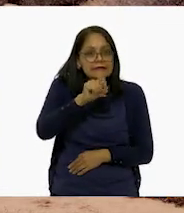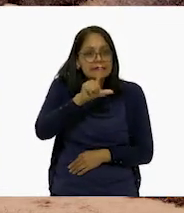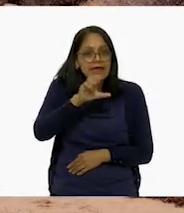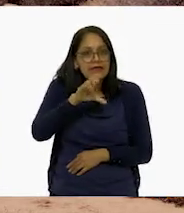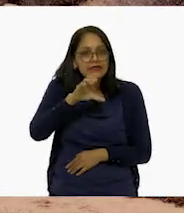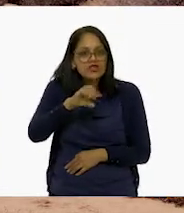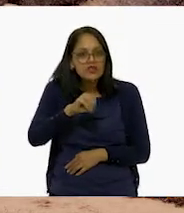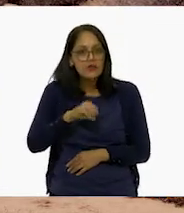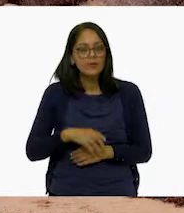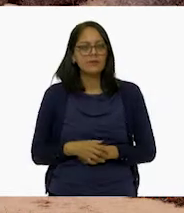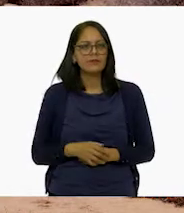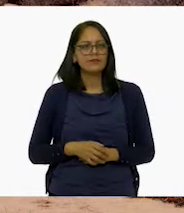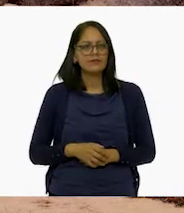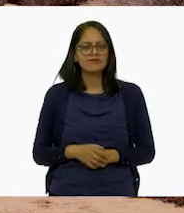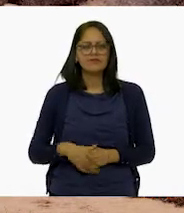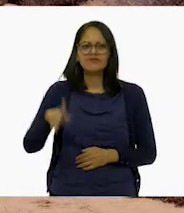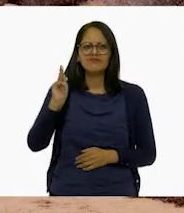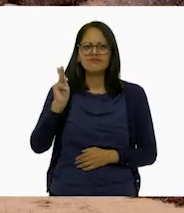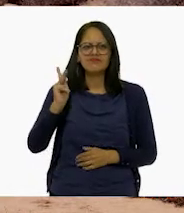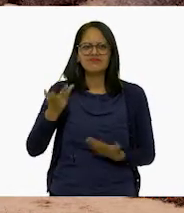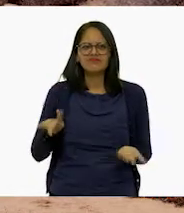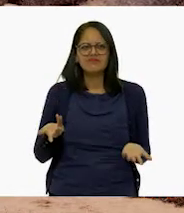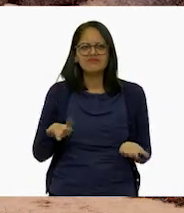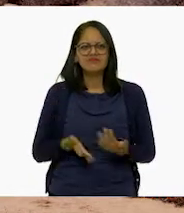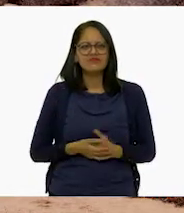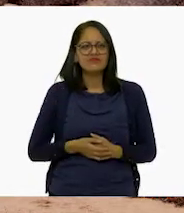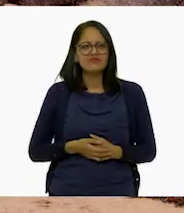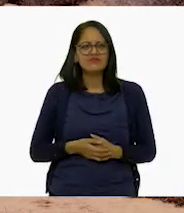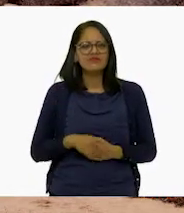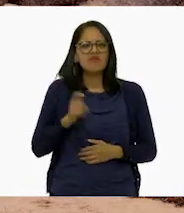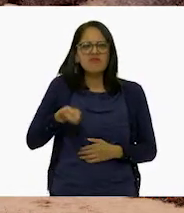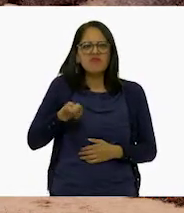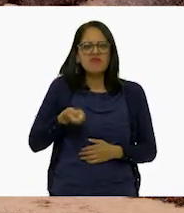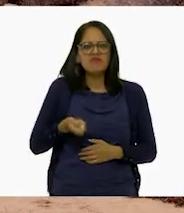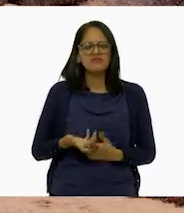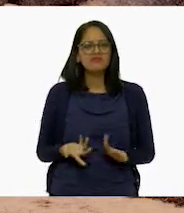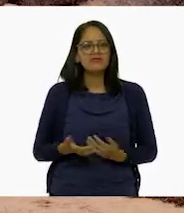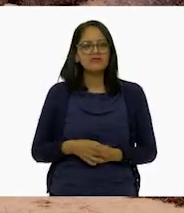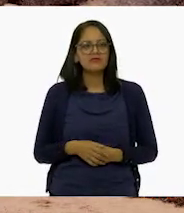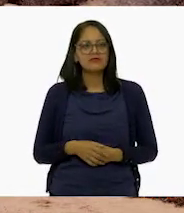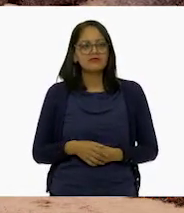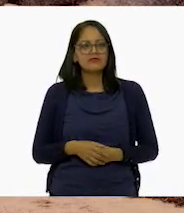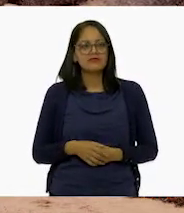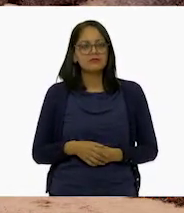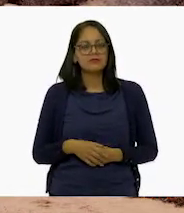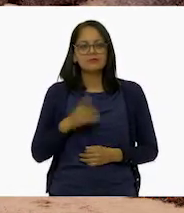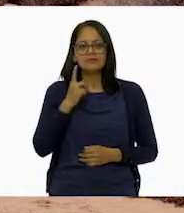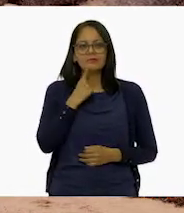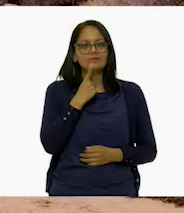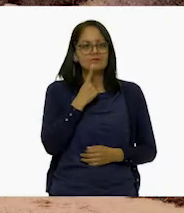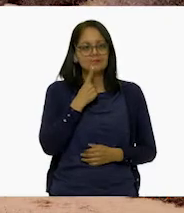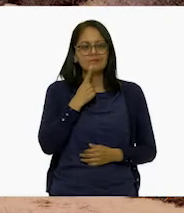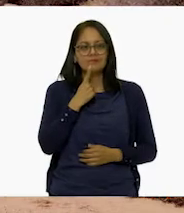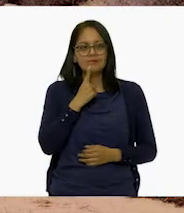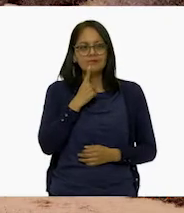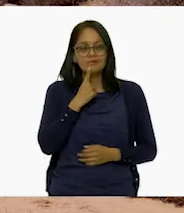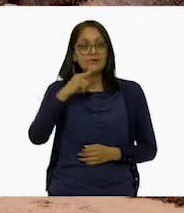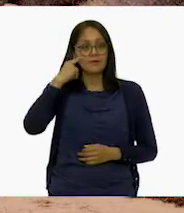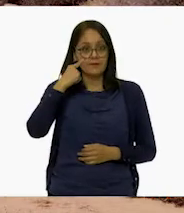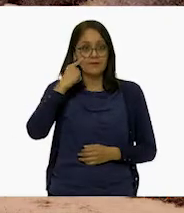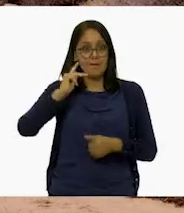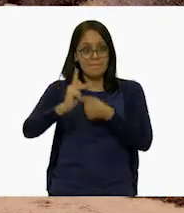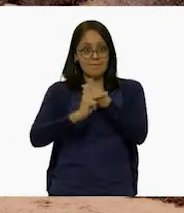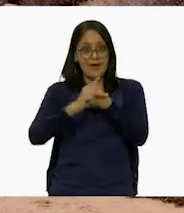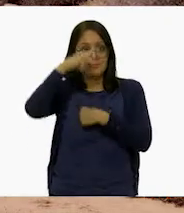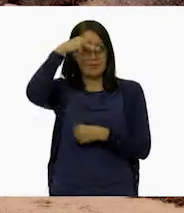silencio. Pero, ¿eso qué significa, maestra? ¡Mmm! En nuestro